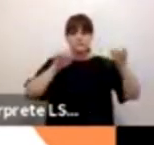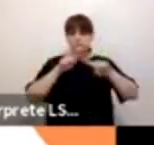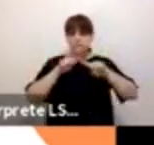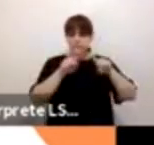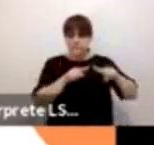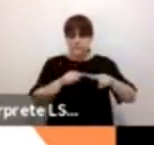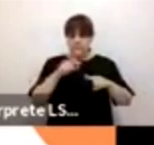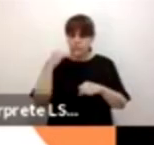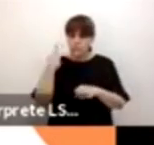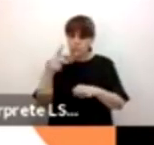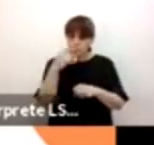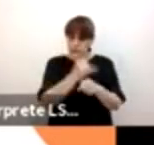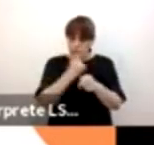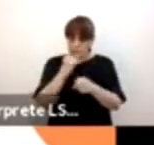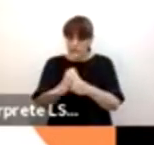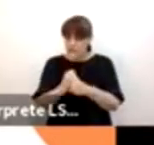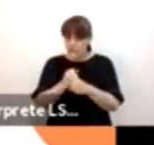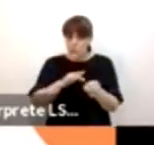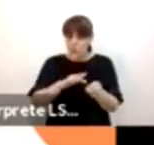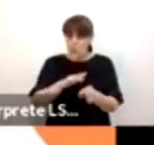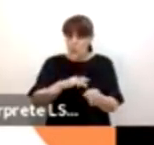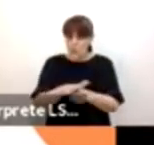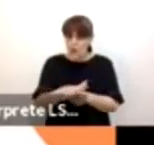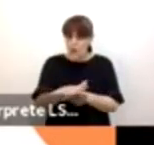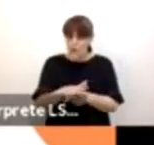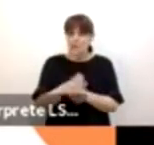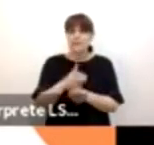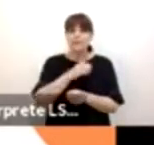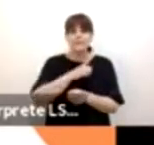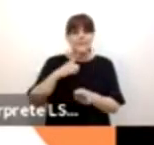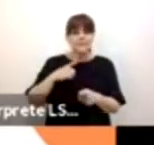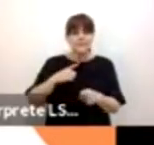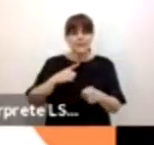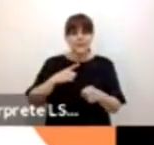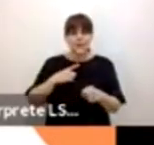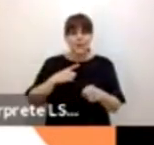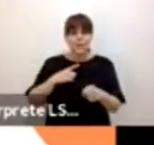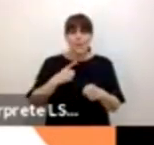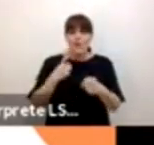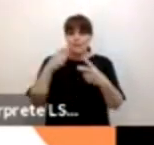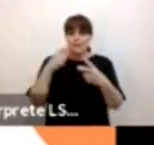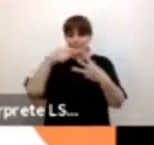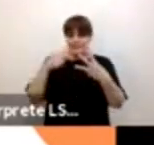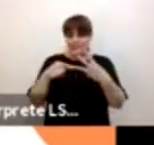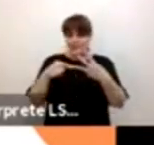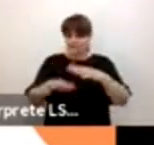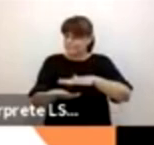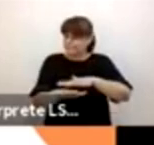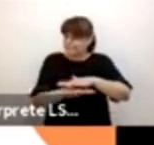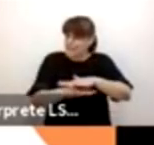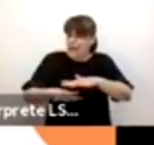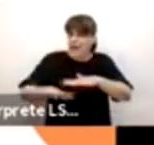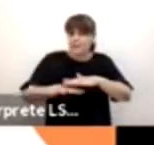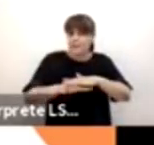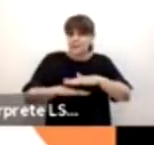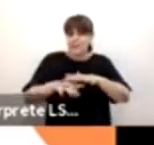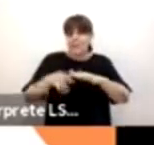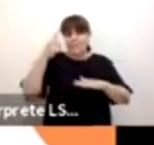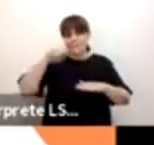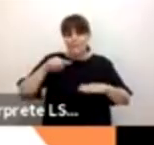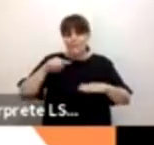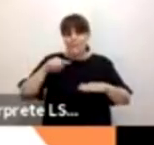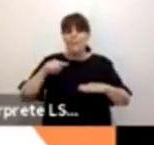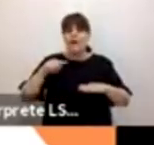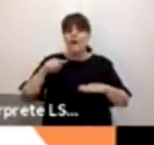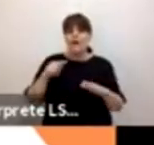ayudar a tumbar una de las tres patas que sostienen todas estas desigualdades y discriminaciones que ya también presentaba Mónica